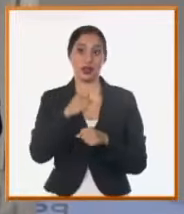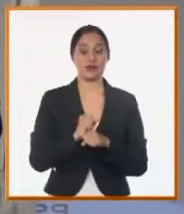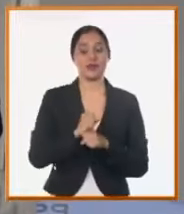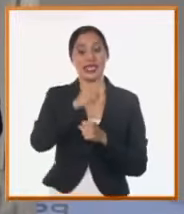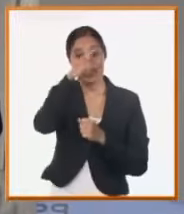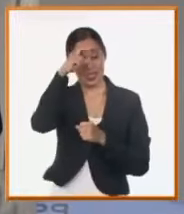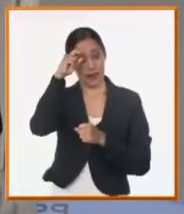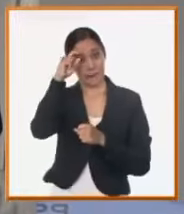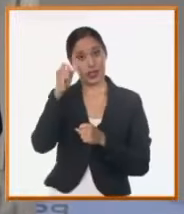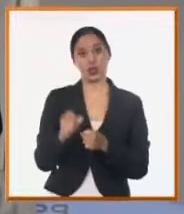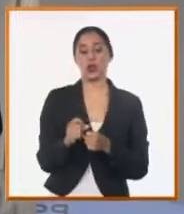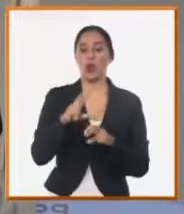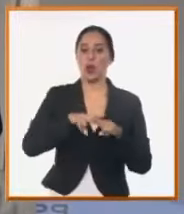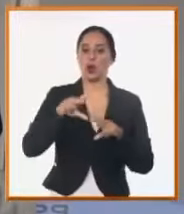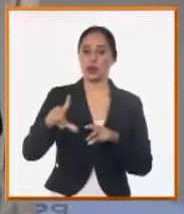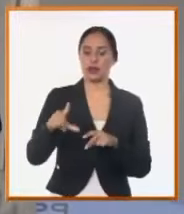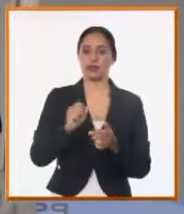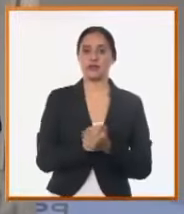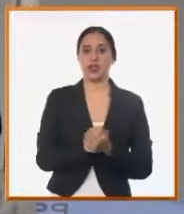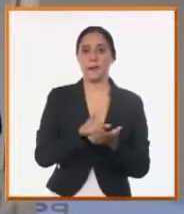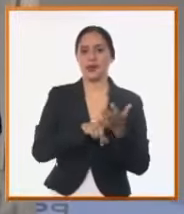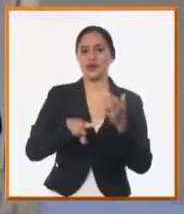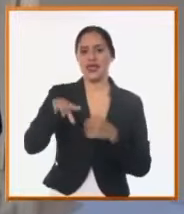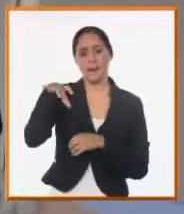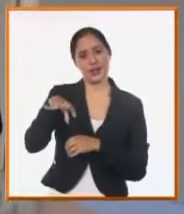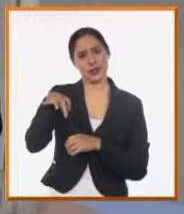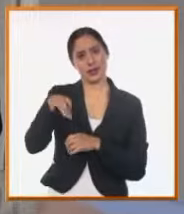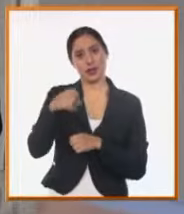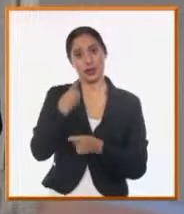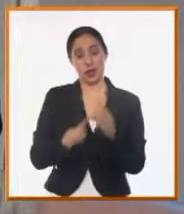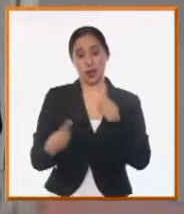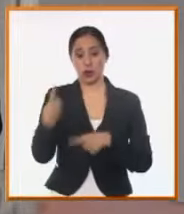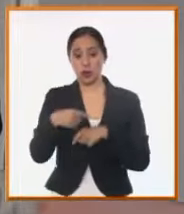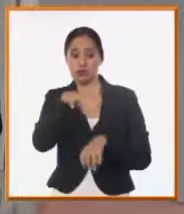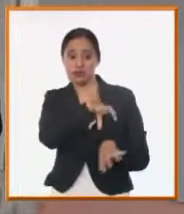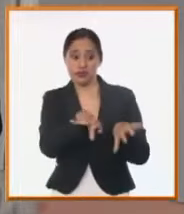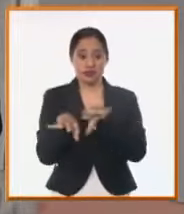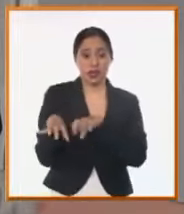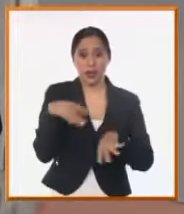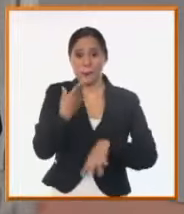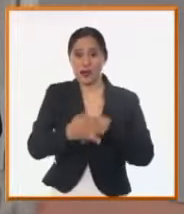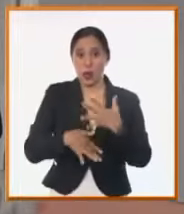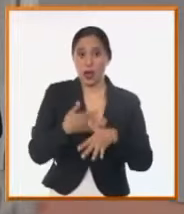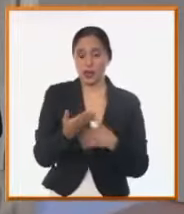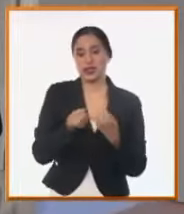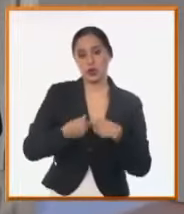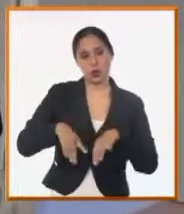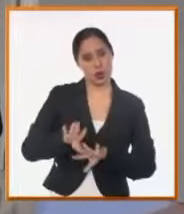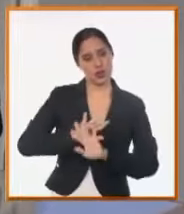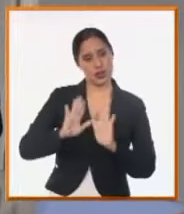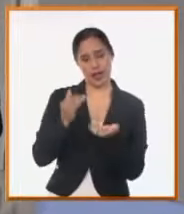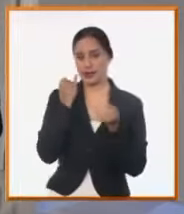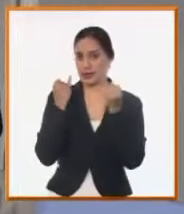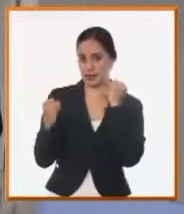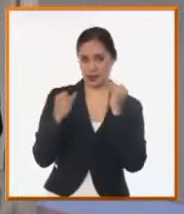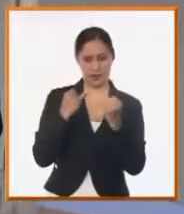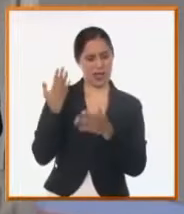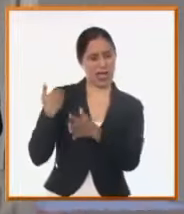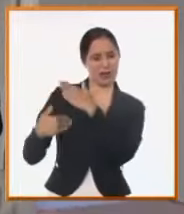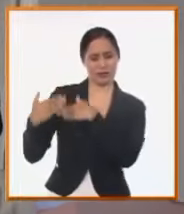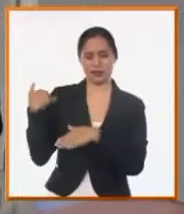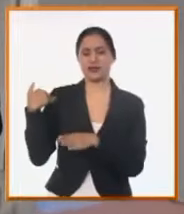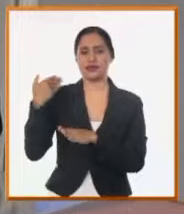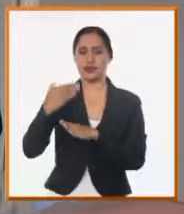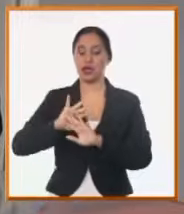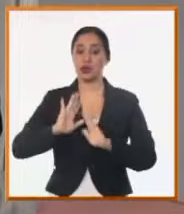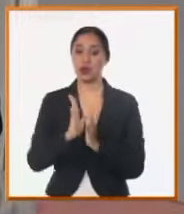y Holguín. Pinar de Río se habla de zonas incluso que tienen problemas conocidos y identificados de hace mucho tiempo. Es